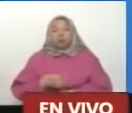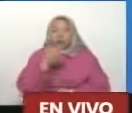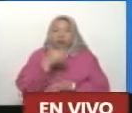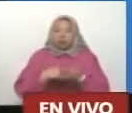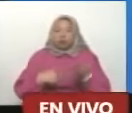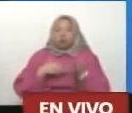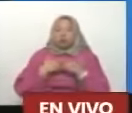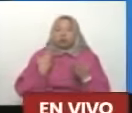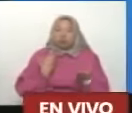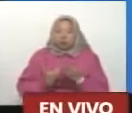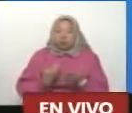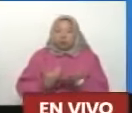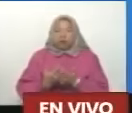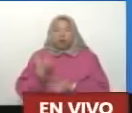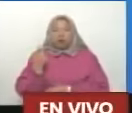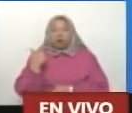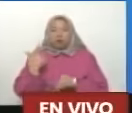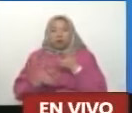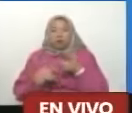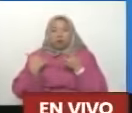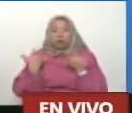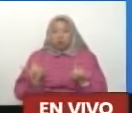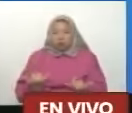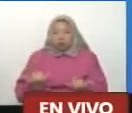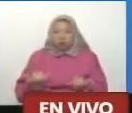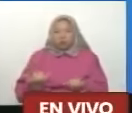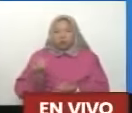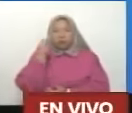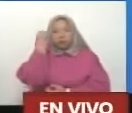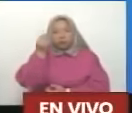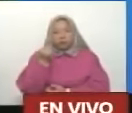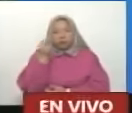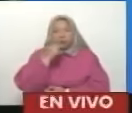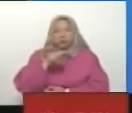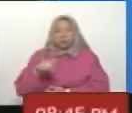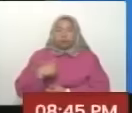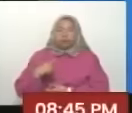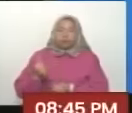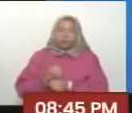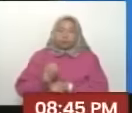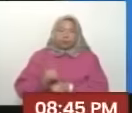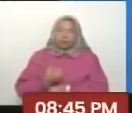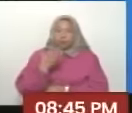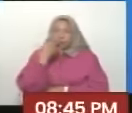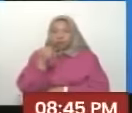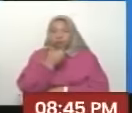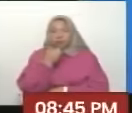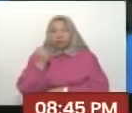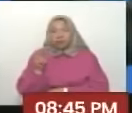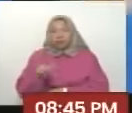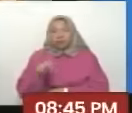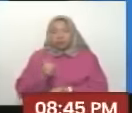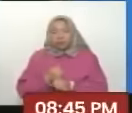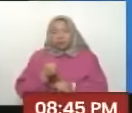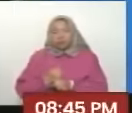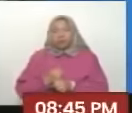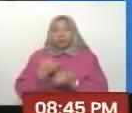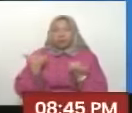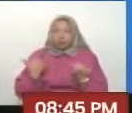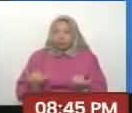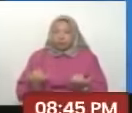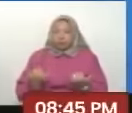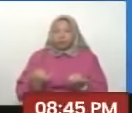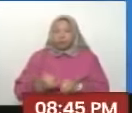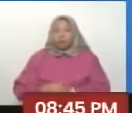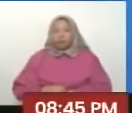de la Alternativa Social Mundial, creo que ayer tuvieron la oportunidad de entender mejor que nunca, y ellos lo van a decir ahora,